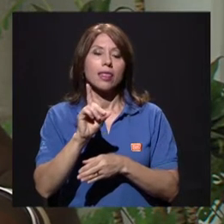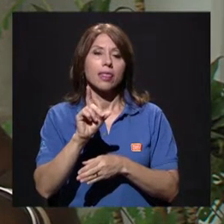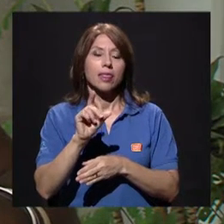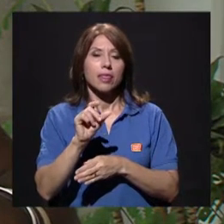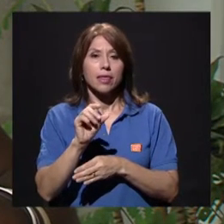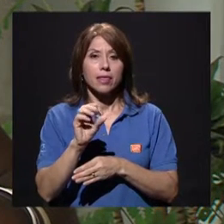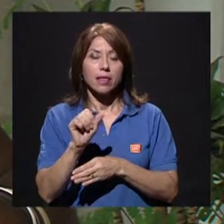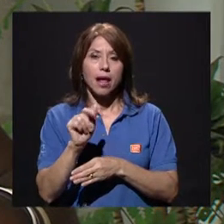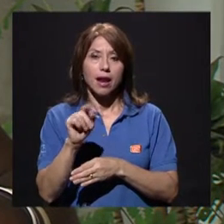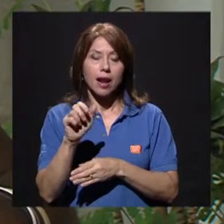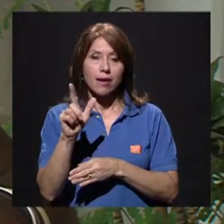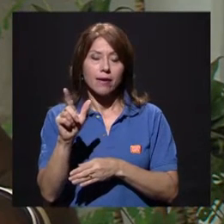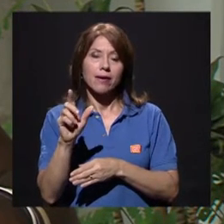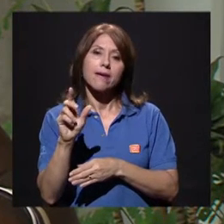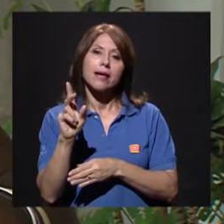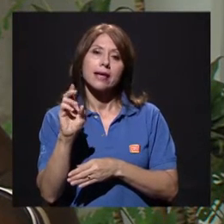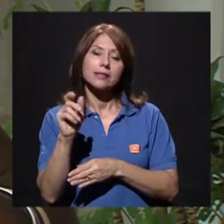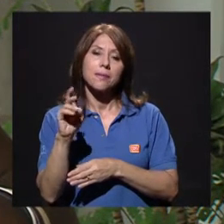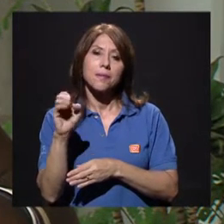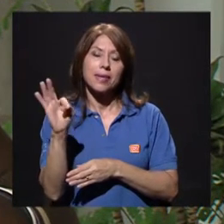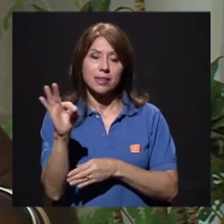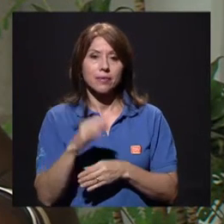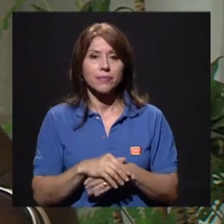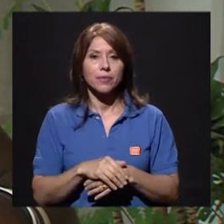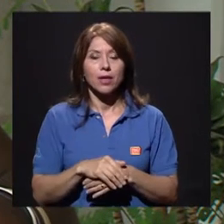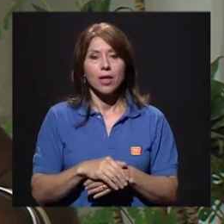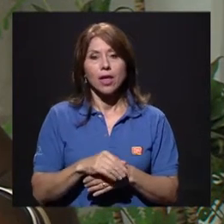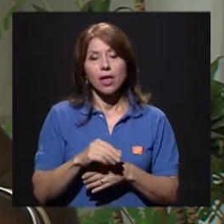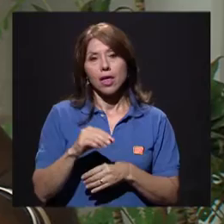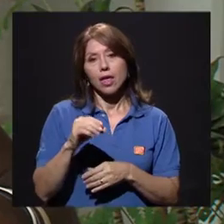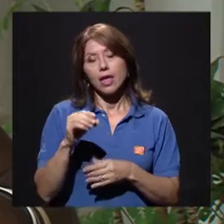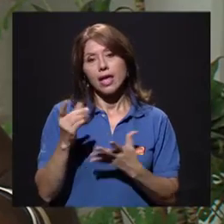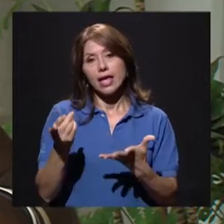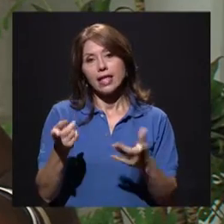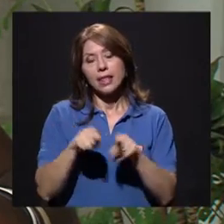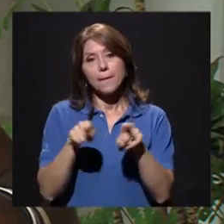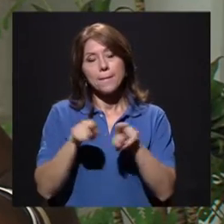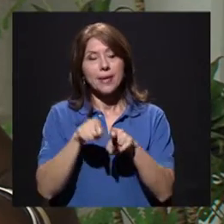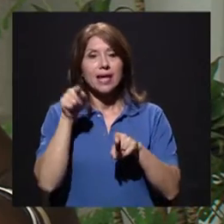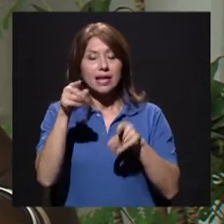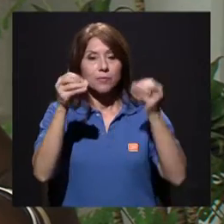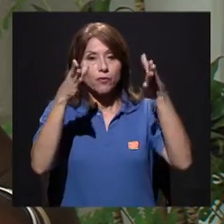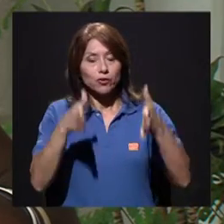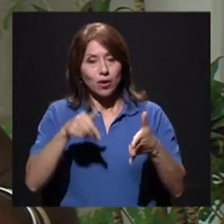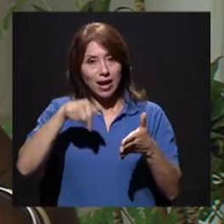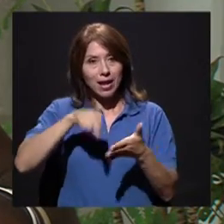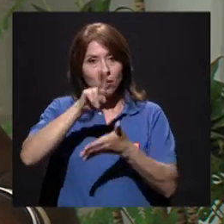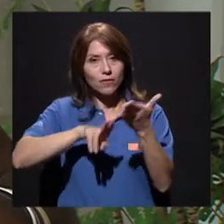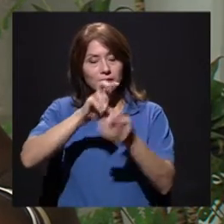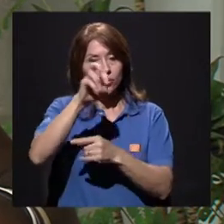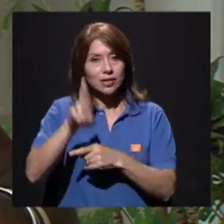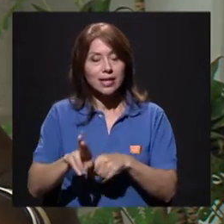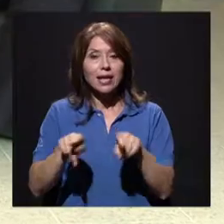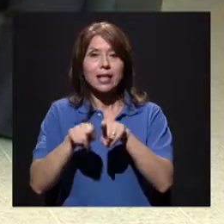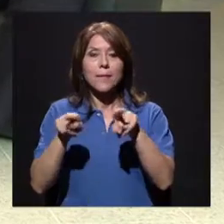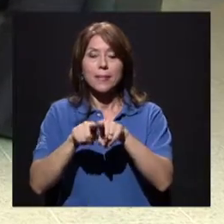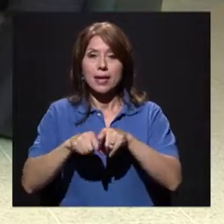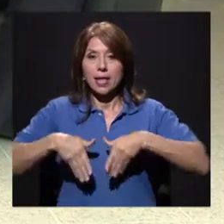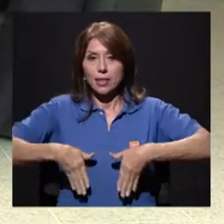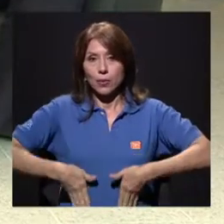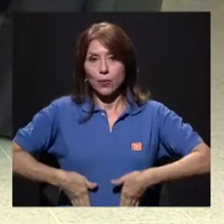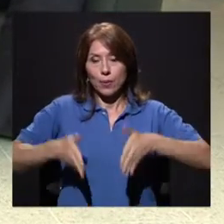de la Escuela de Educación Física. Además, es entrenador del equipo de voleibol, de la selección de voleibol.